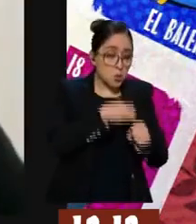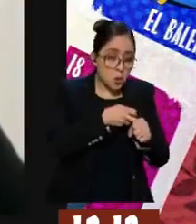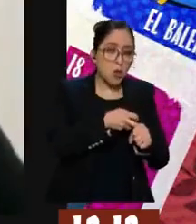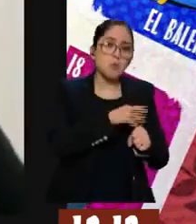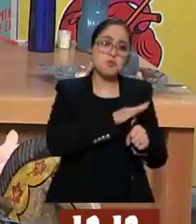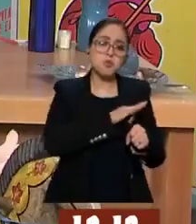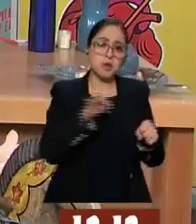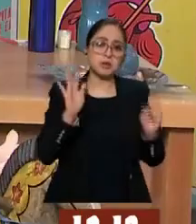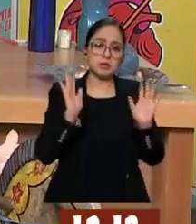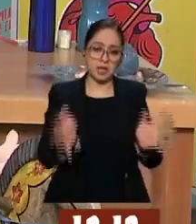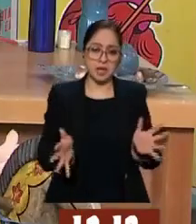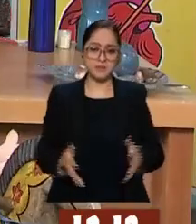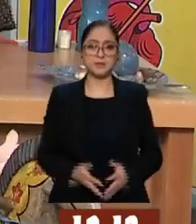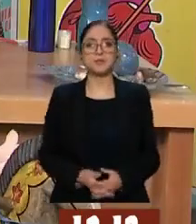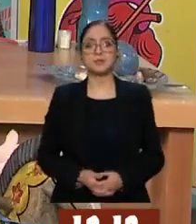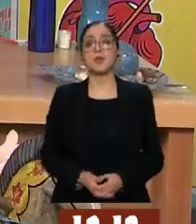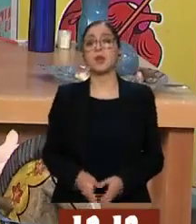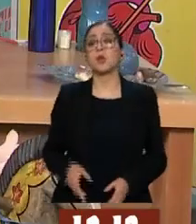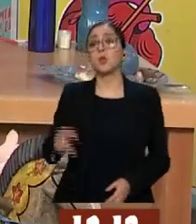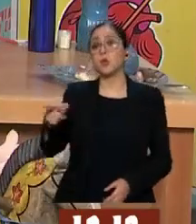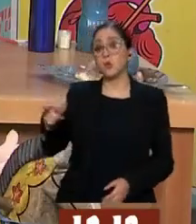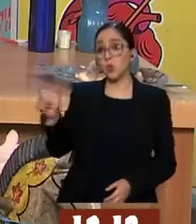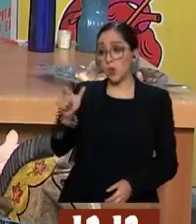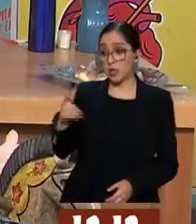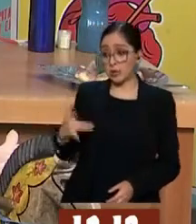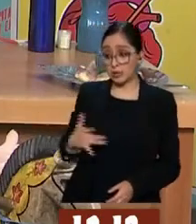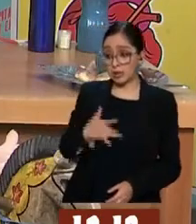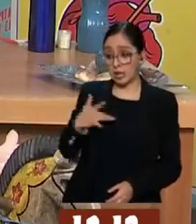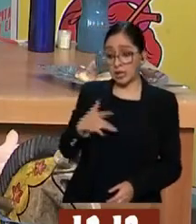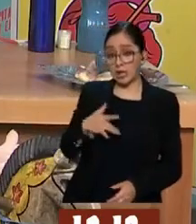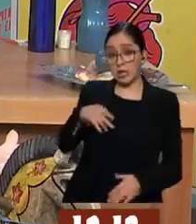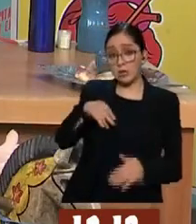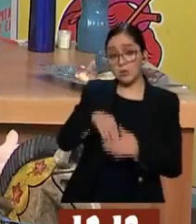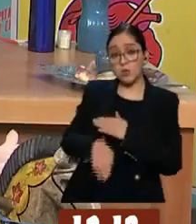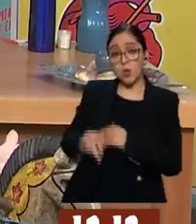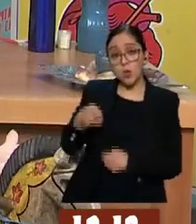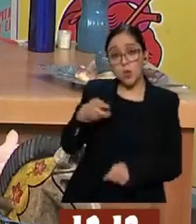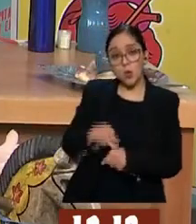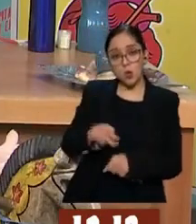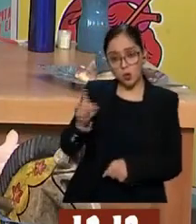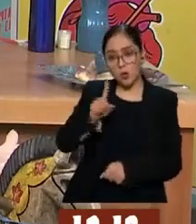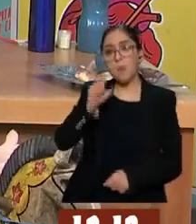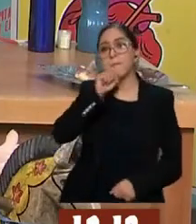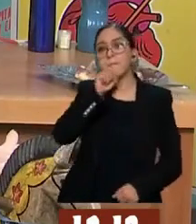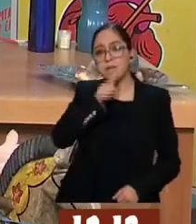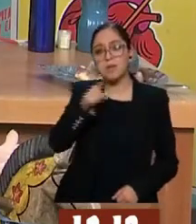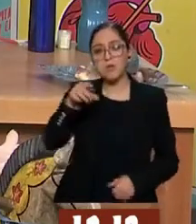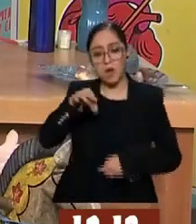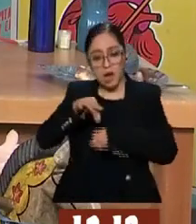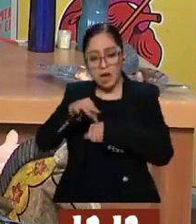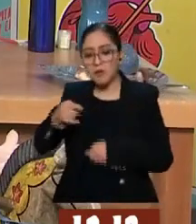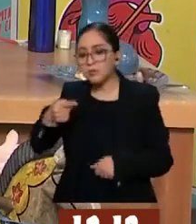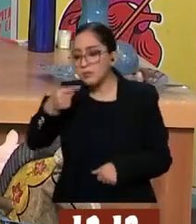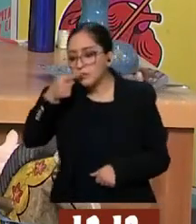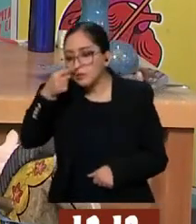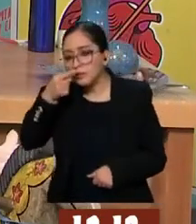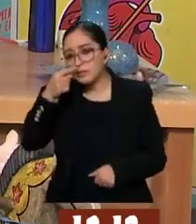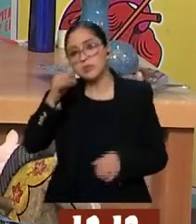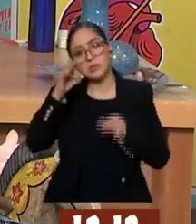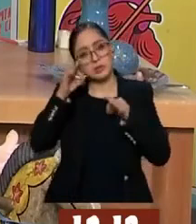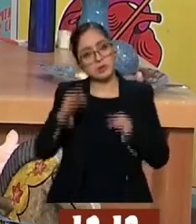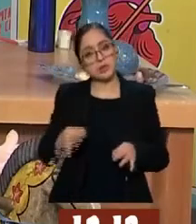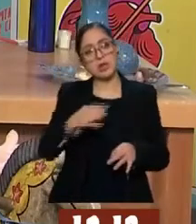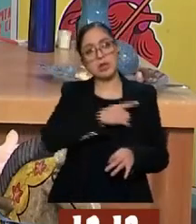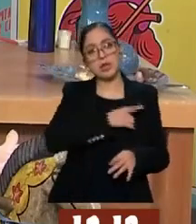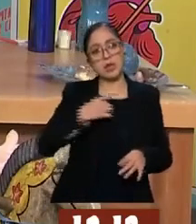Cuando la siente usted durita, señora, ya se la puede usted, ya se También el olor, ¿eh? Hay que checarlo, sí. Que se haya bañado bien